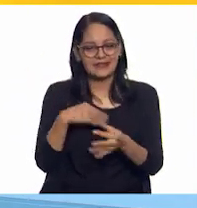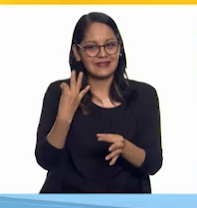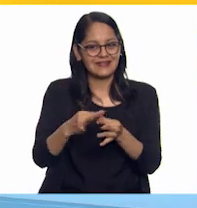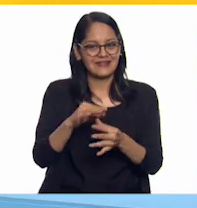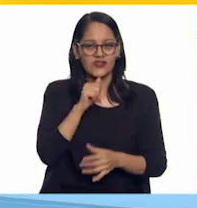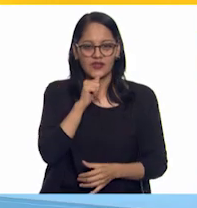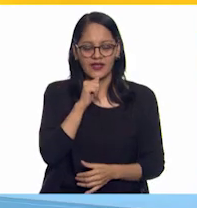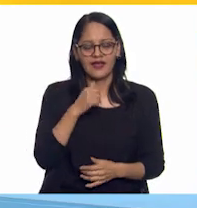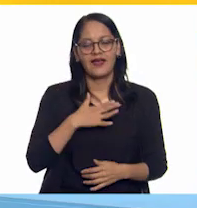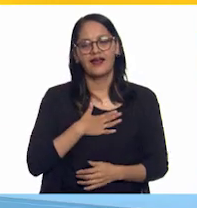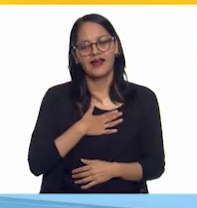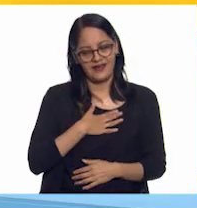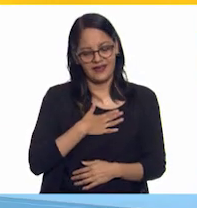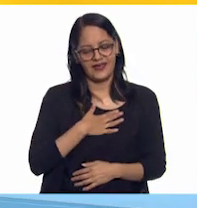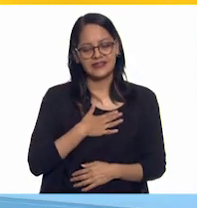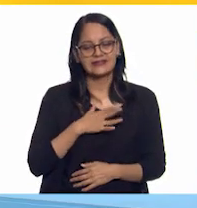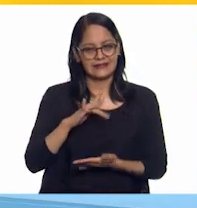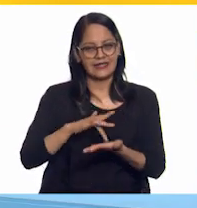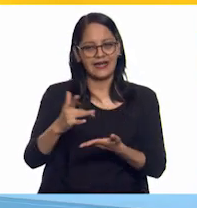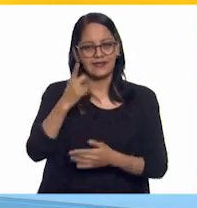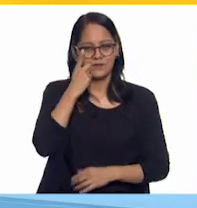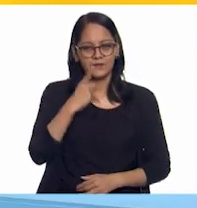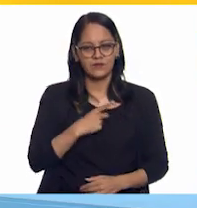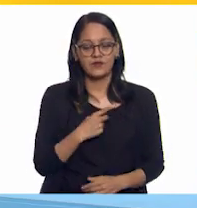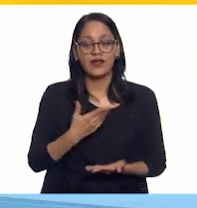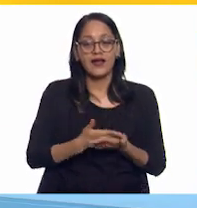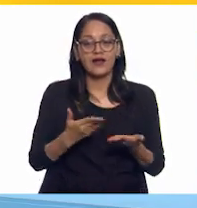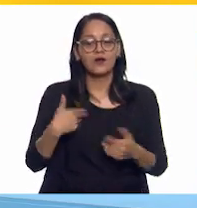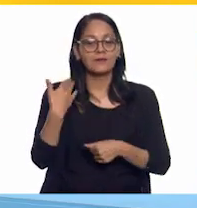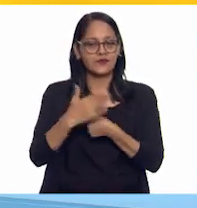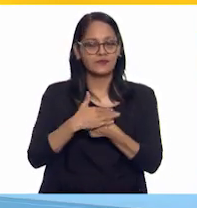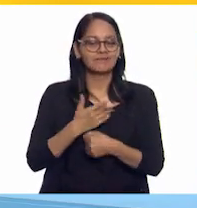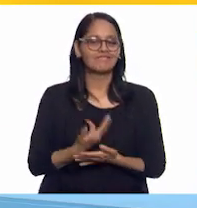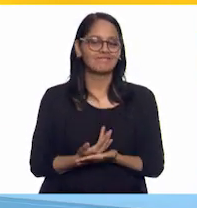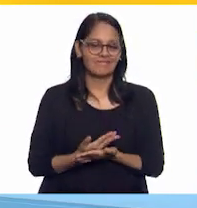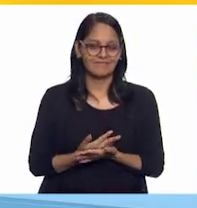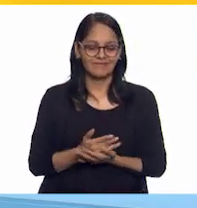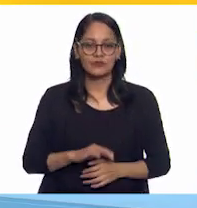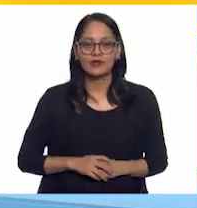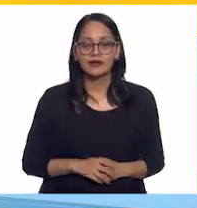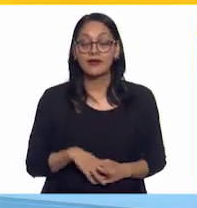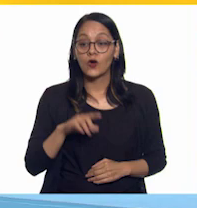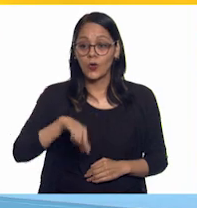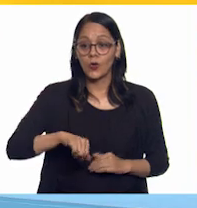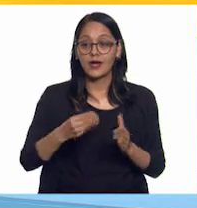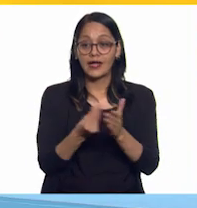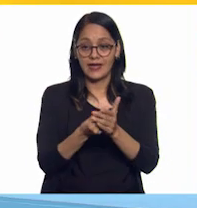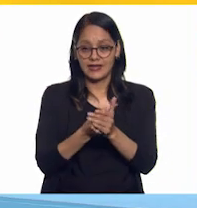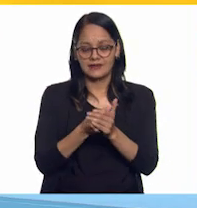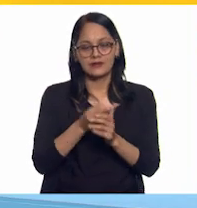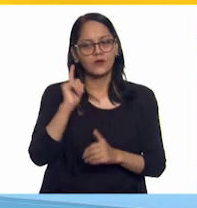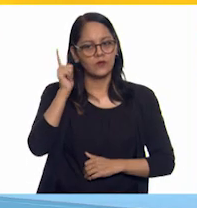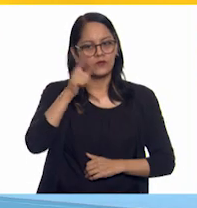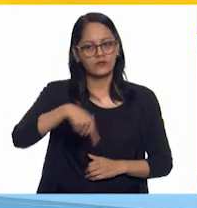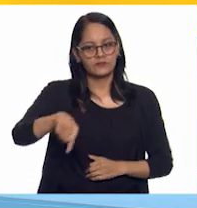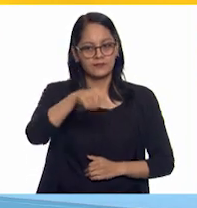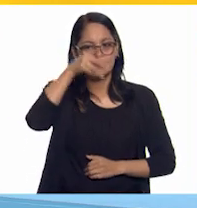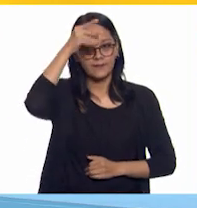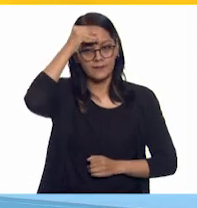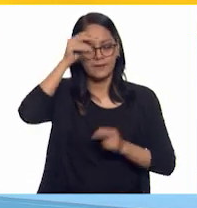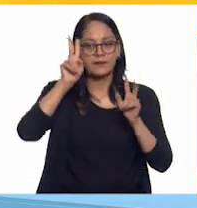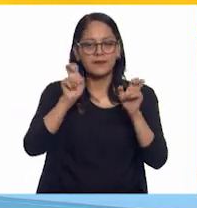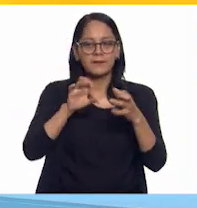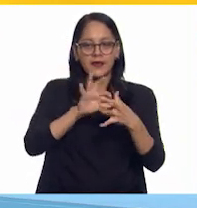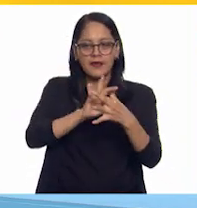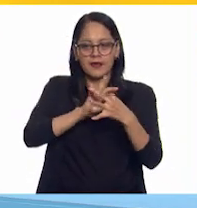eso. Ya me siento con un poco más de esperanza. Espero que esta clase les haya enseñado la importancia del vínculo